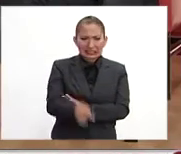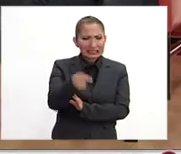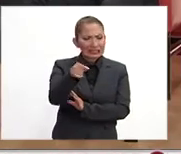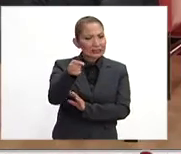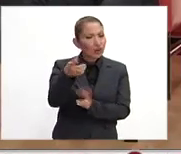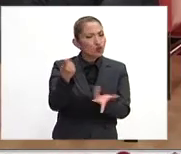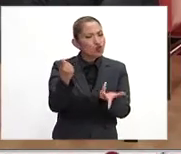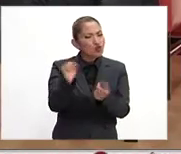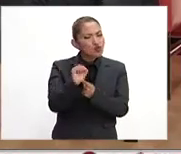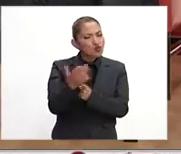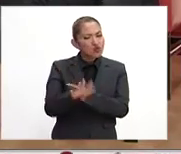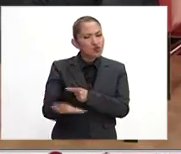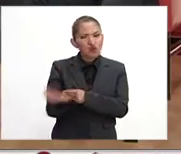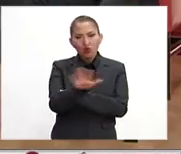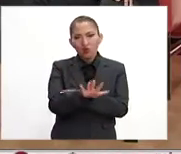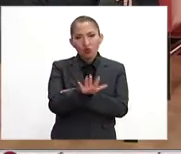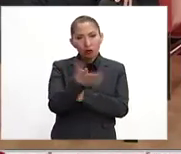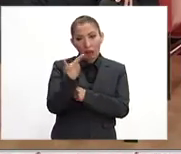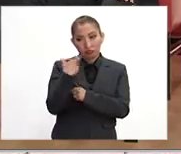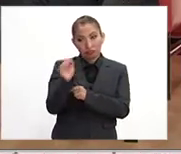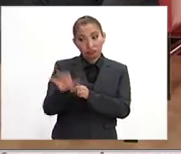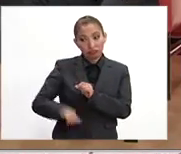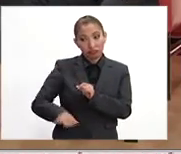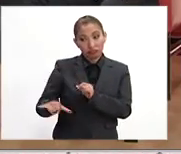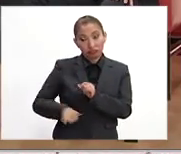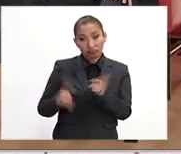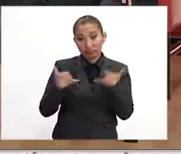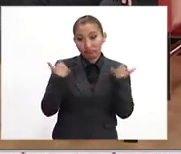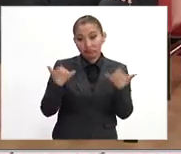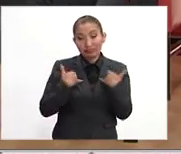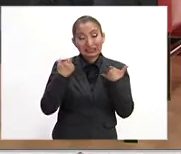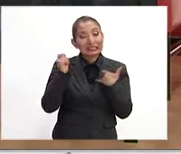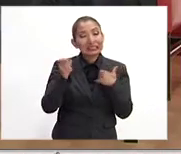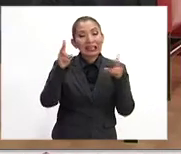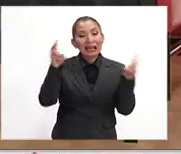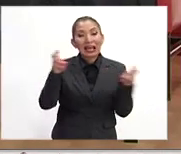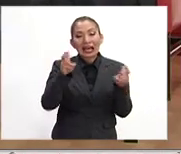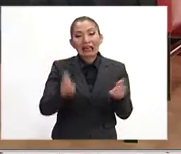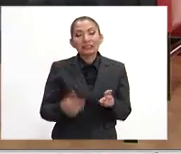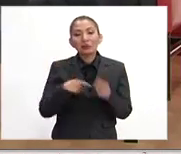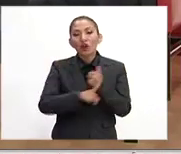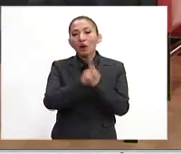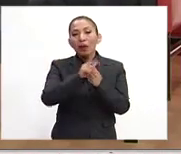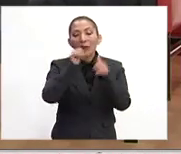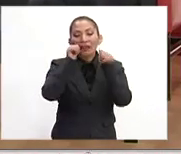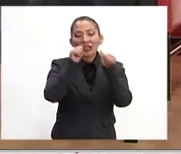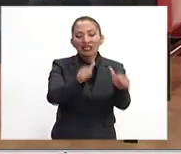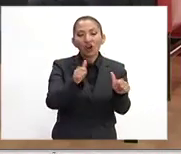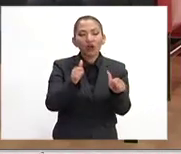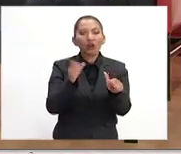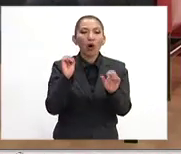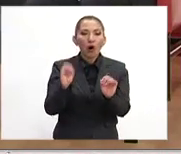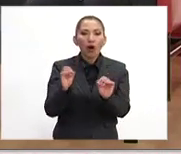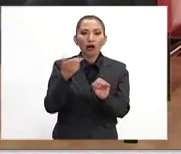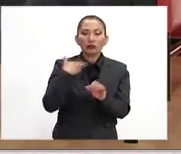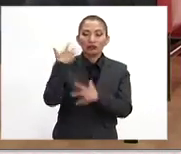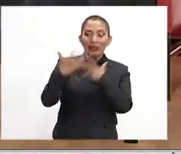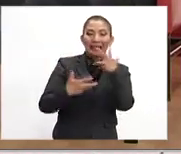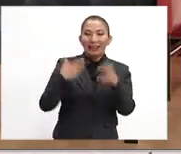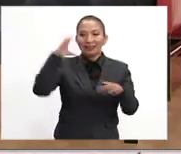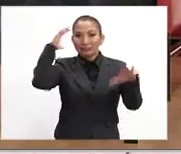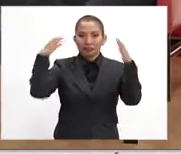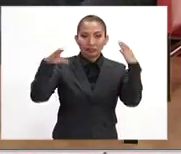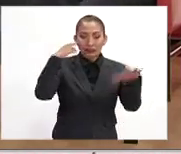pues una situación que atañe principalmente a los jóvenes, que es el déficit de atención e hiperactividad. Usted es director